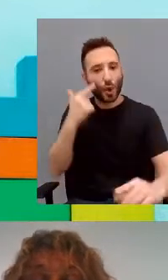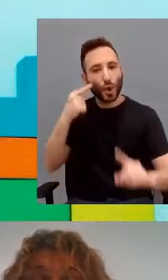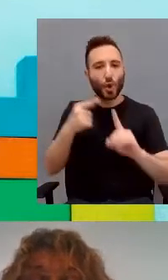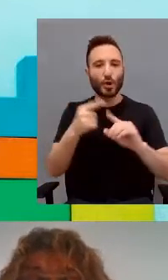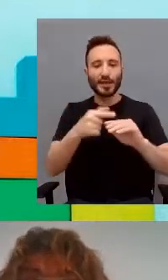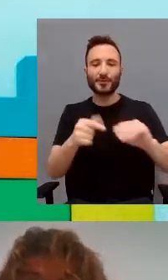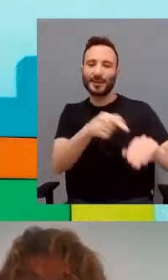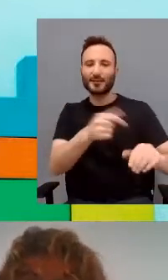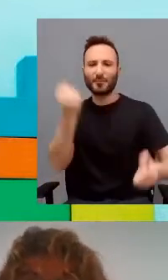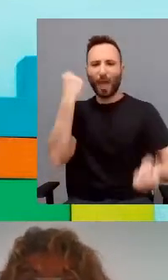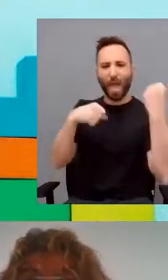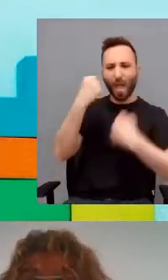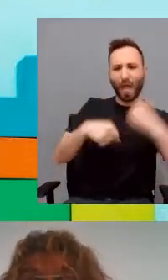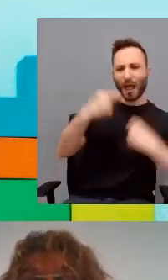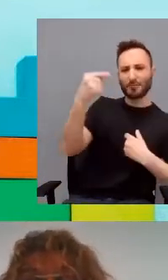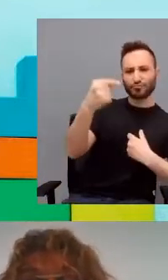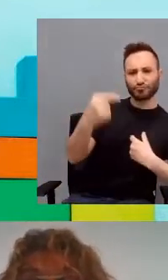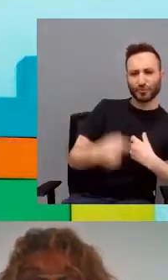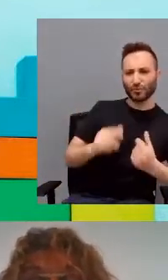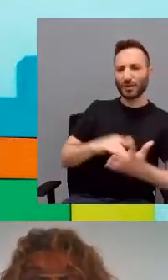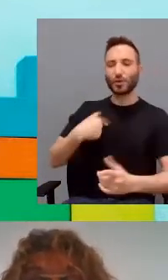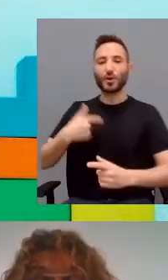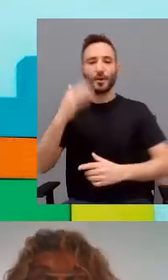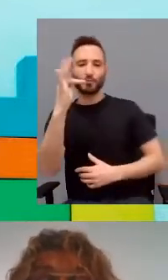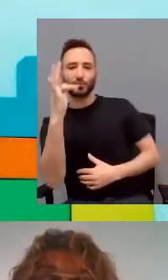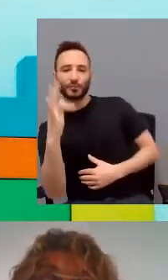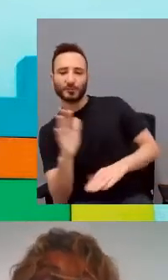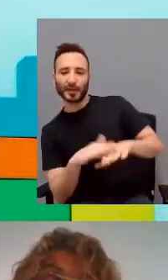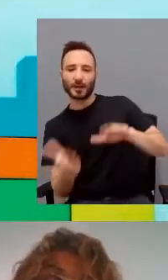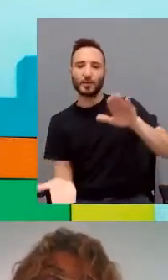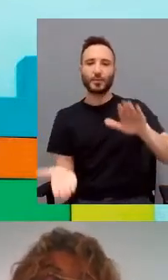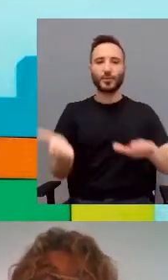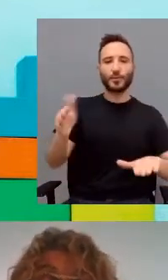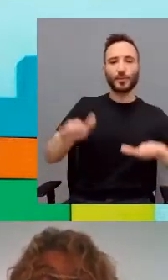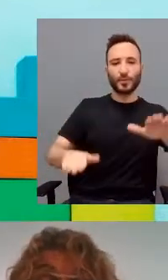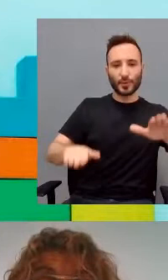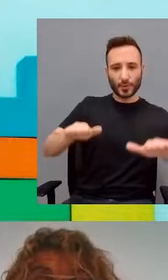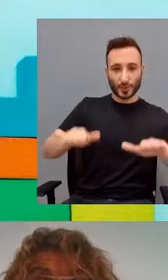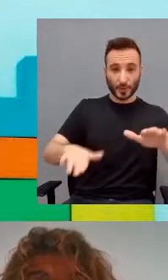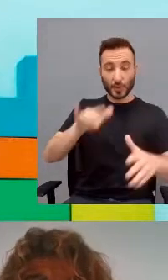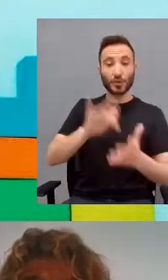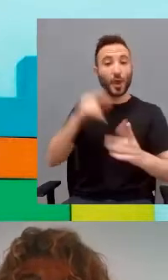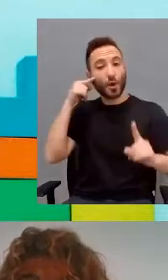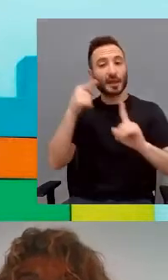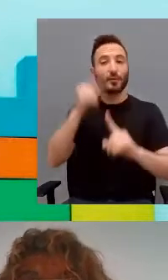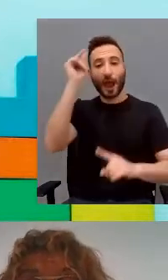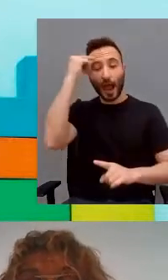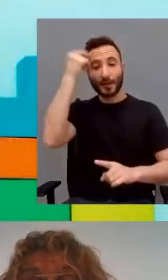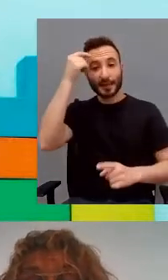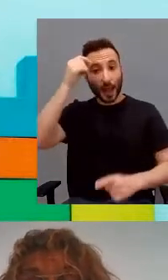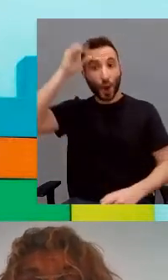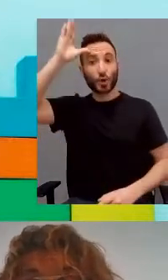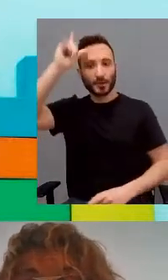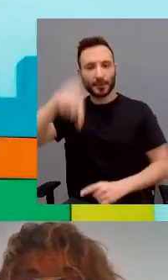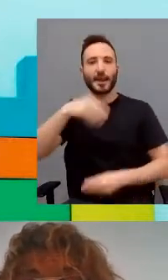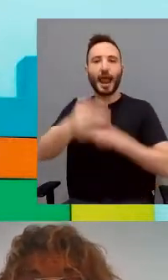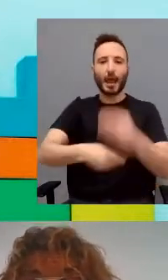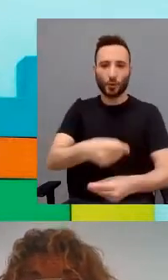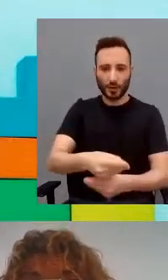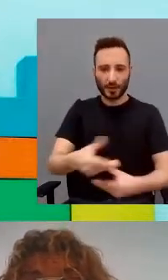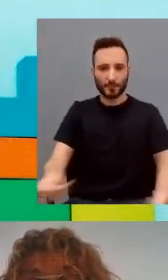equilibrar las representaciones positivas y negativas y se facilitan así tanto las habilidades metacognitivas como ejecutivas.